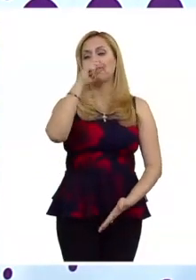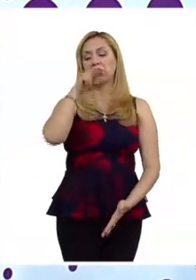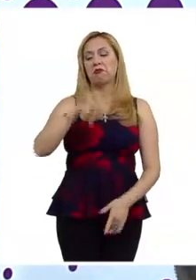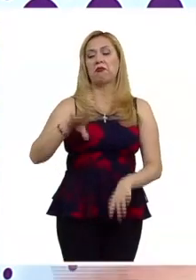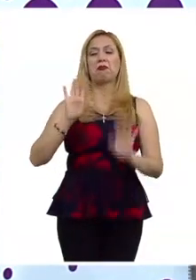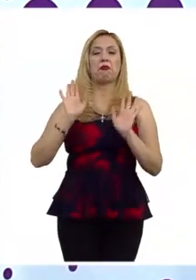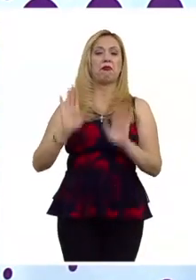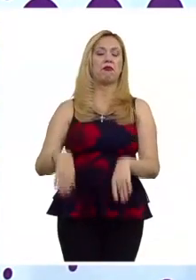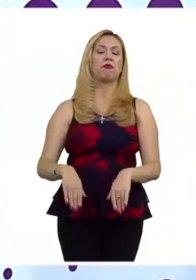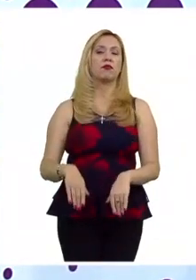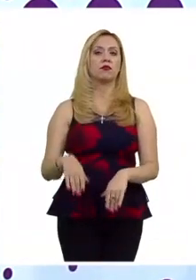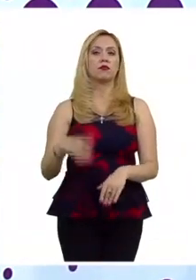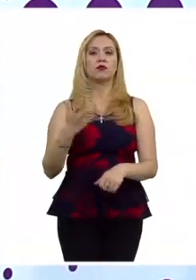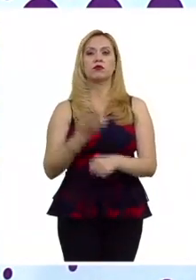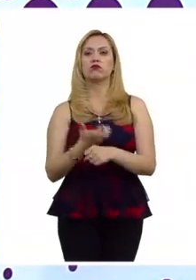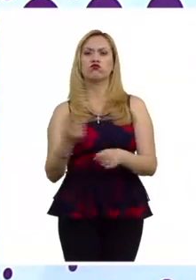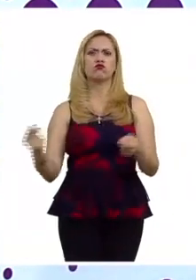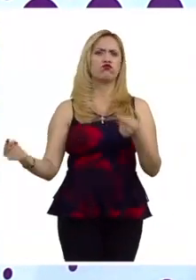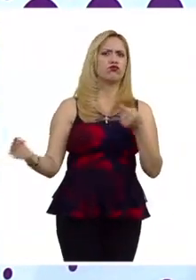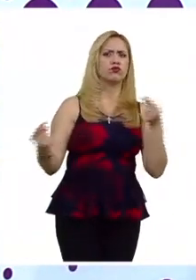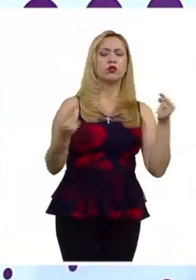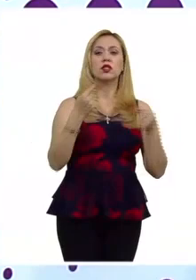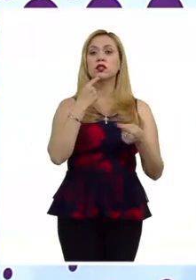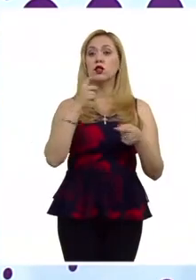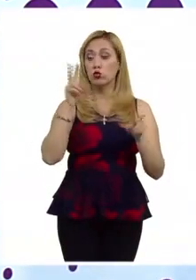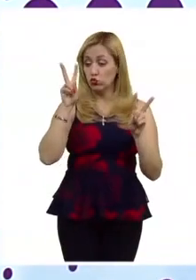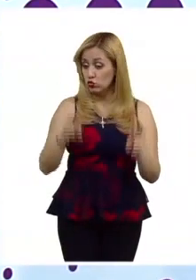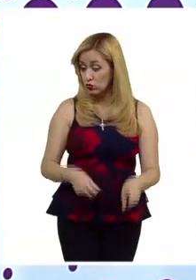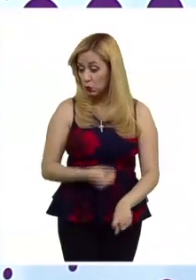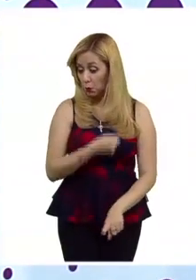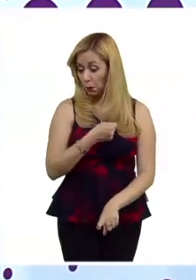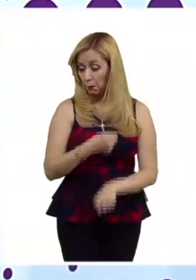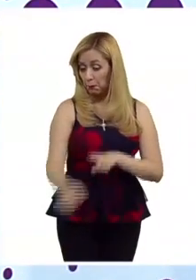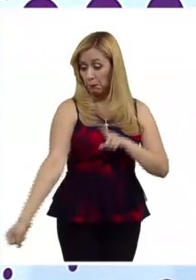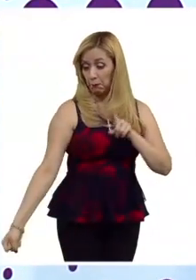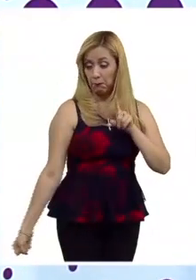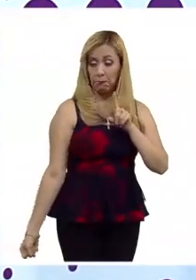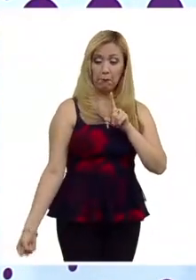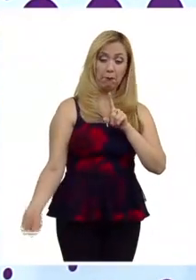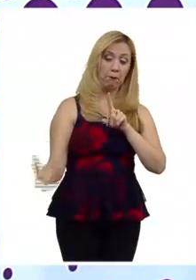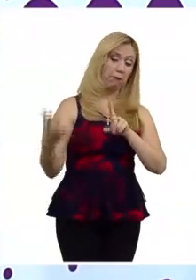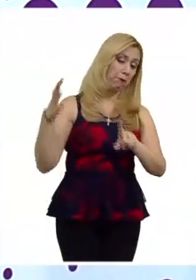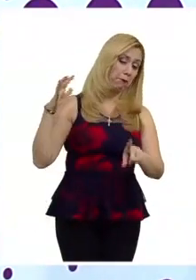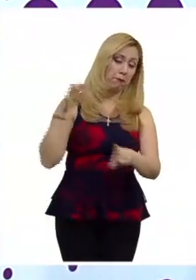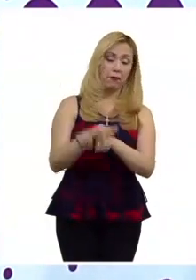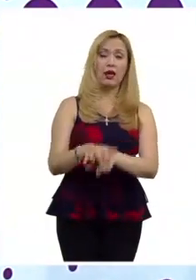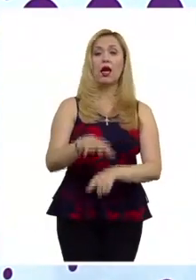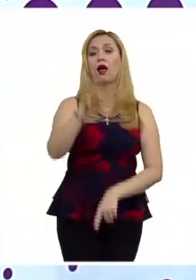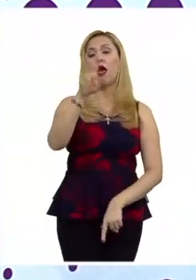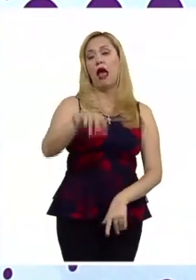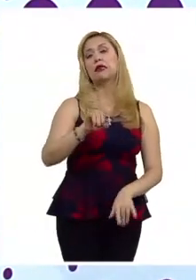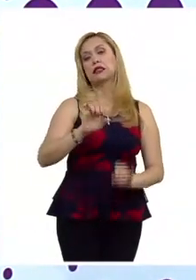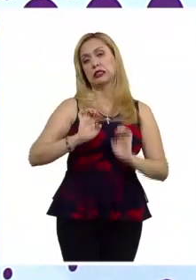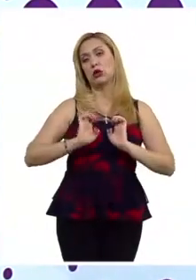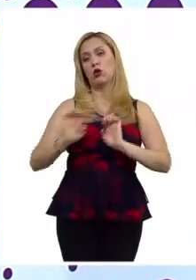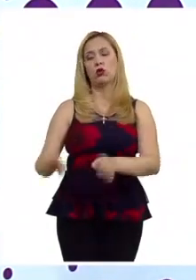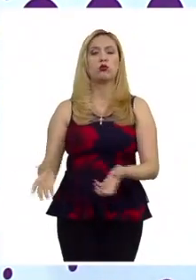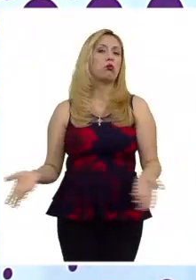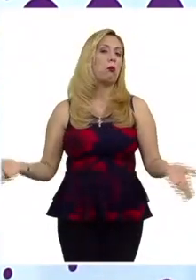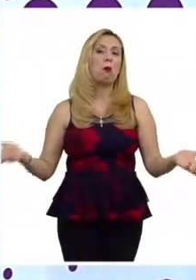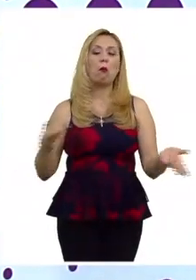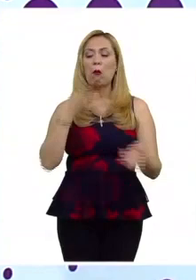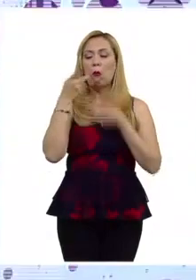Brandenburg contra Ohio donde dice tiene que haber violencia inminente para poderlo considerar hate speech o discurso de odio ese es el otro